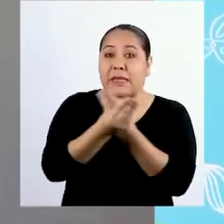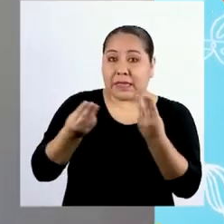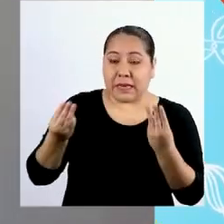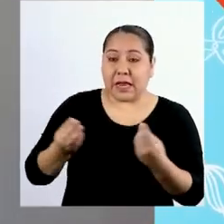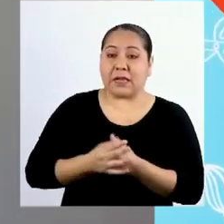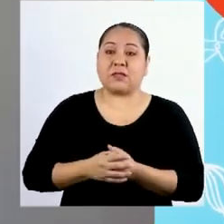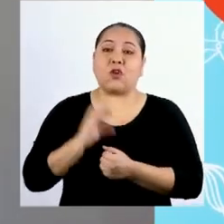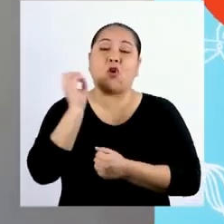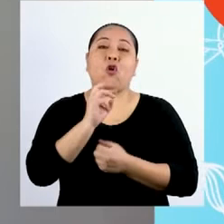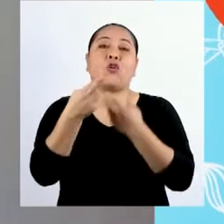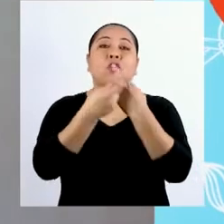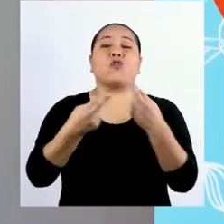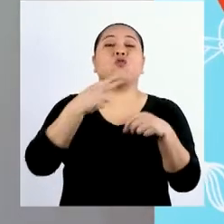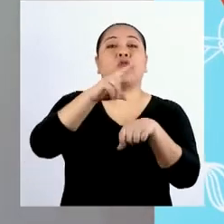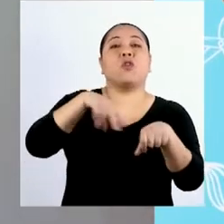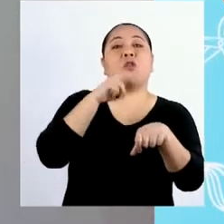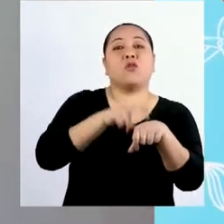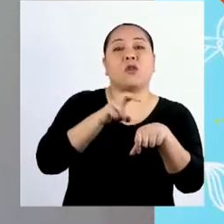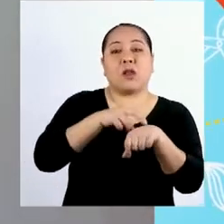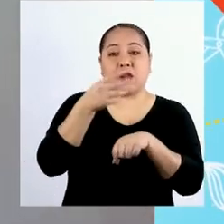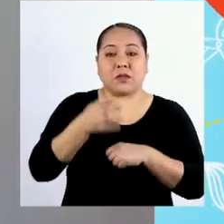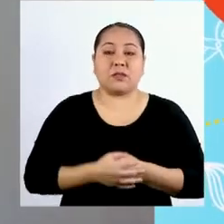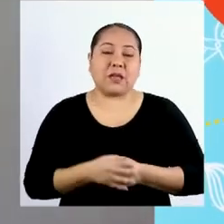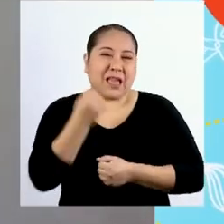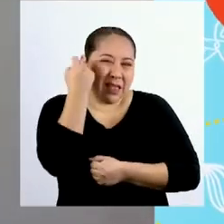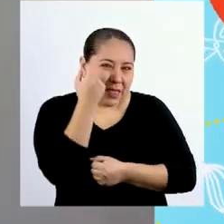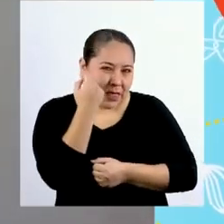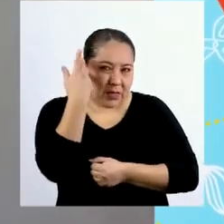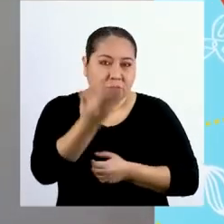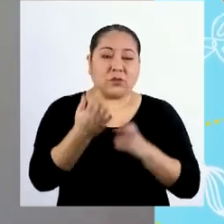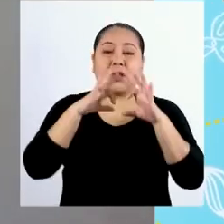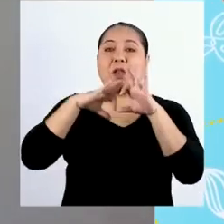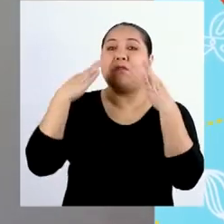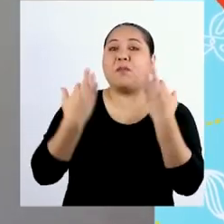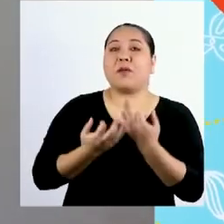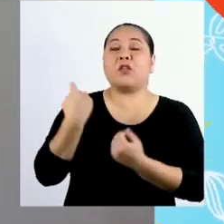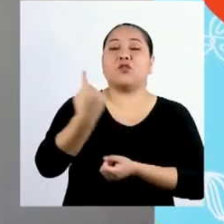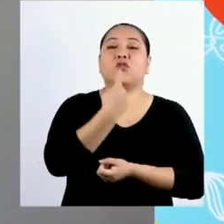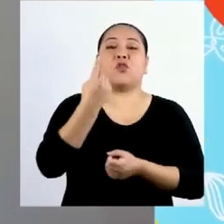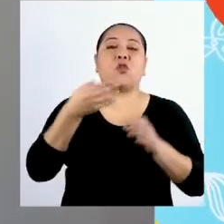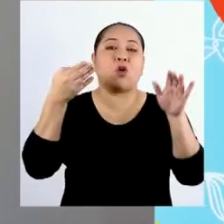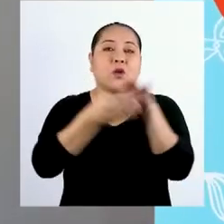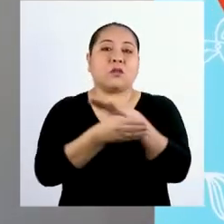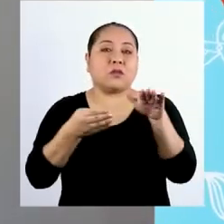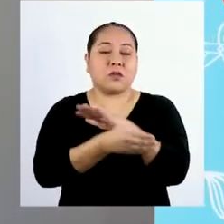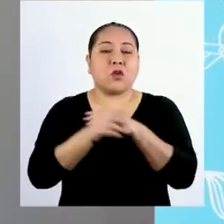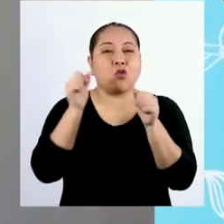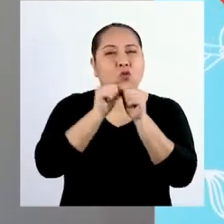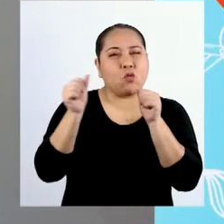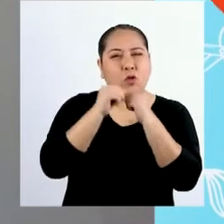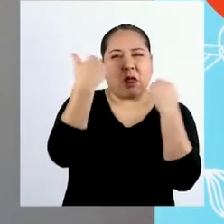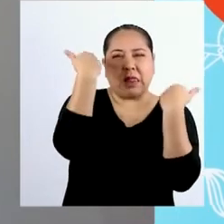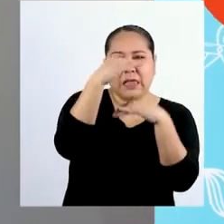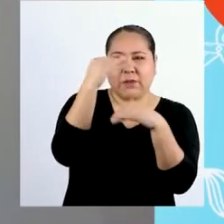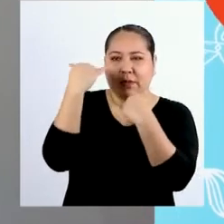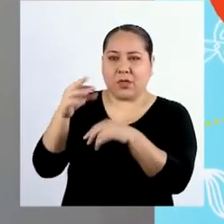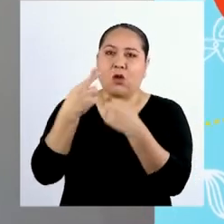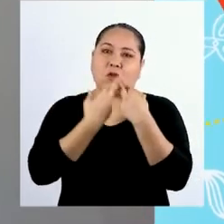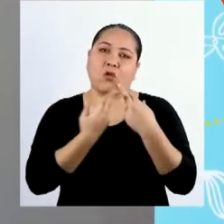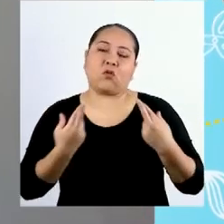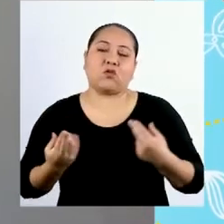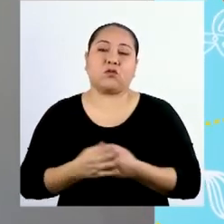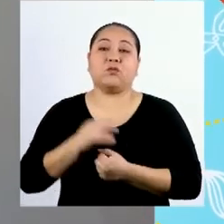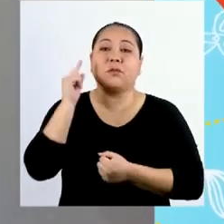materiales o los recursos naturales, comprendemos que nuestras familias solo podrán acceder a un número limitado de recursos.